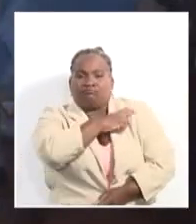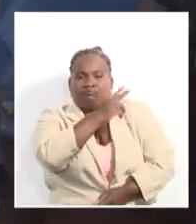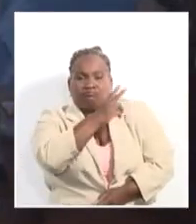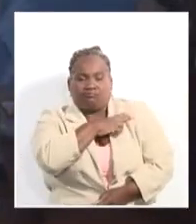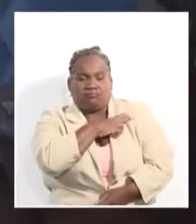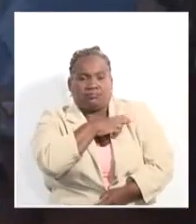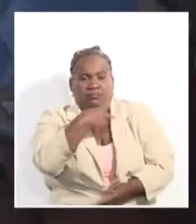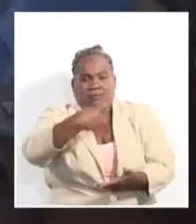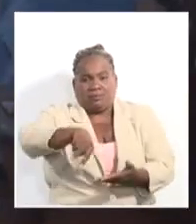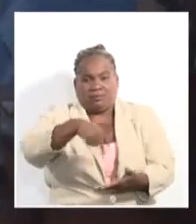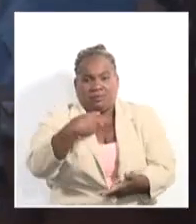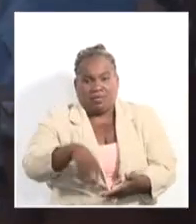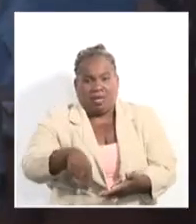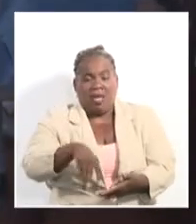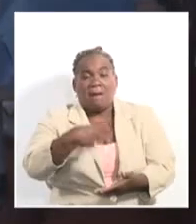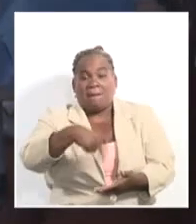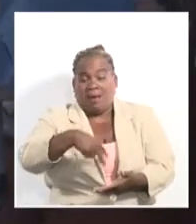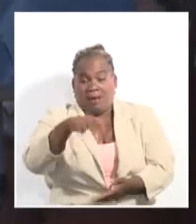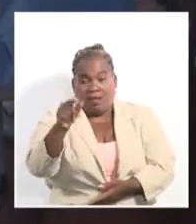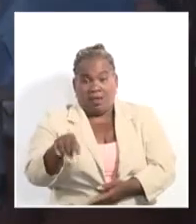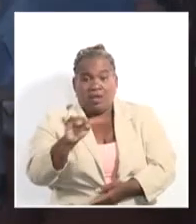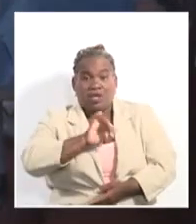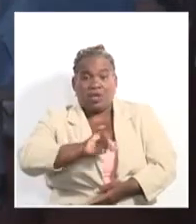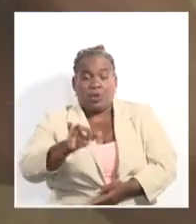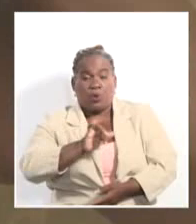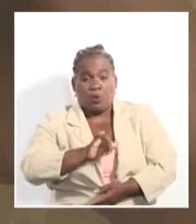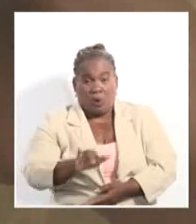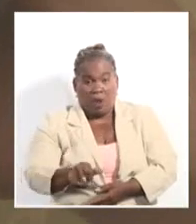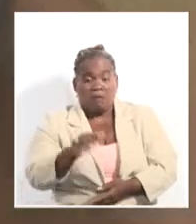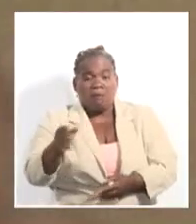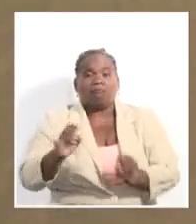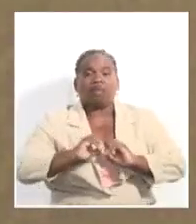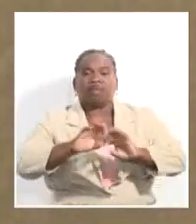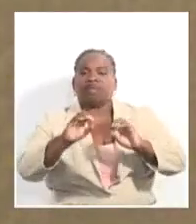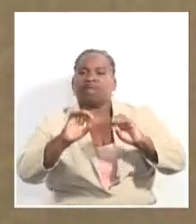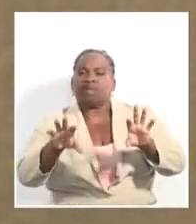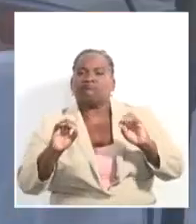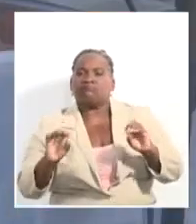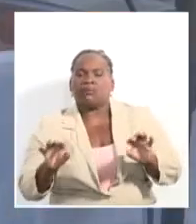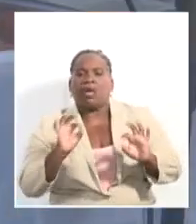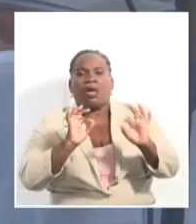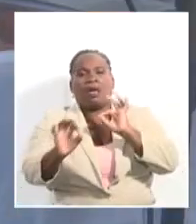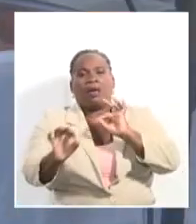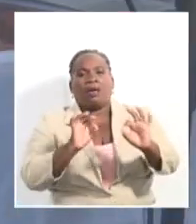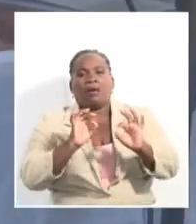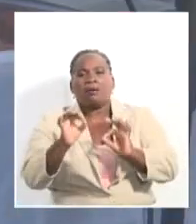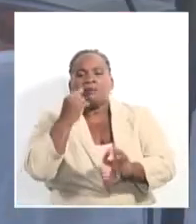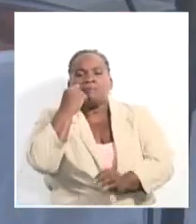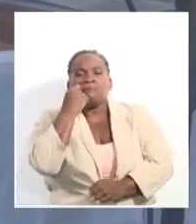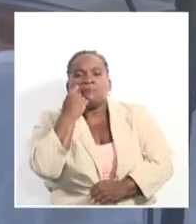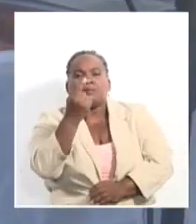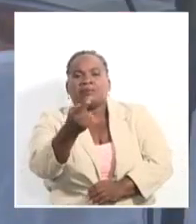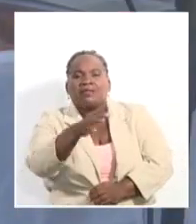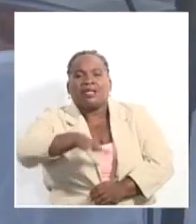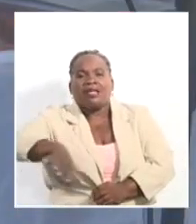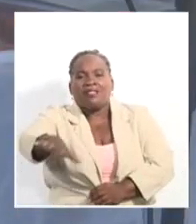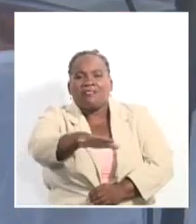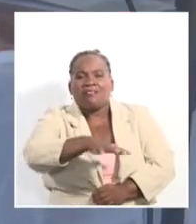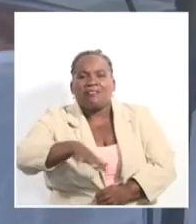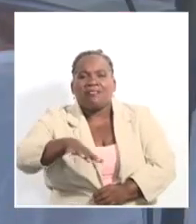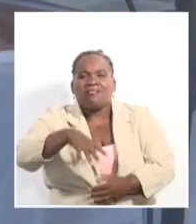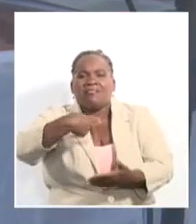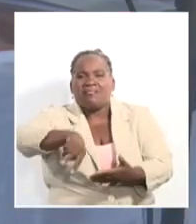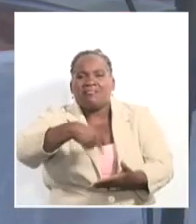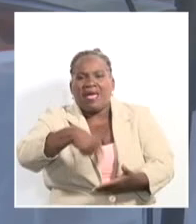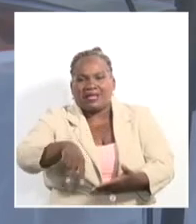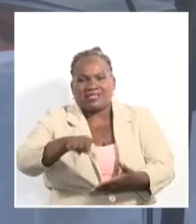con el propósito de indagar en la creación artística a partir del fomento, la preservación y visualización de la danza en la región, indagar en